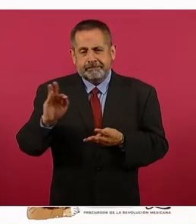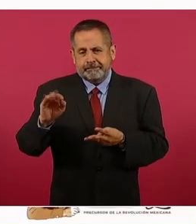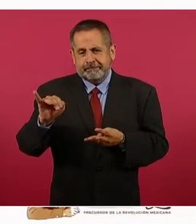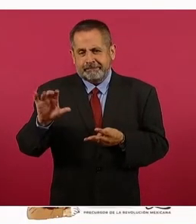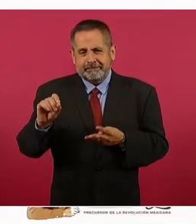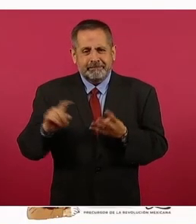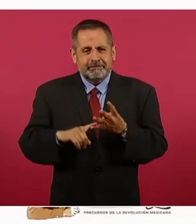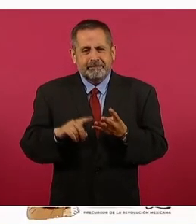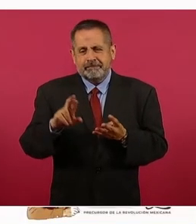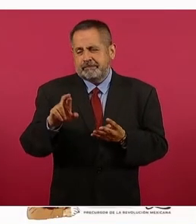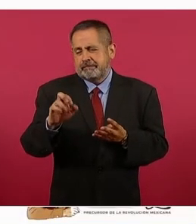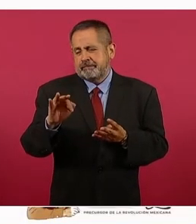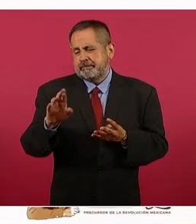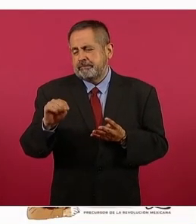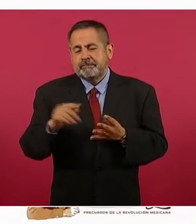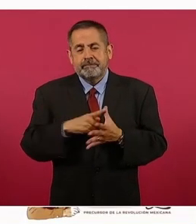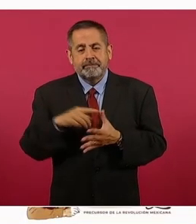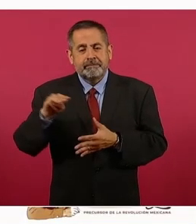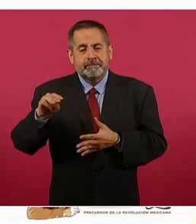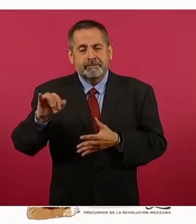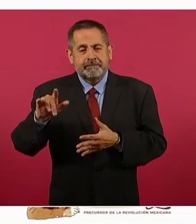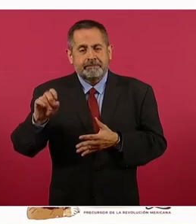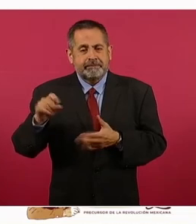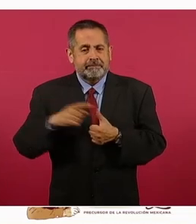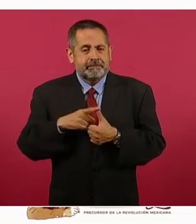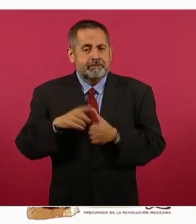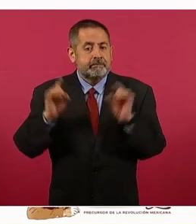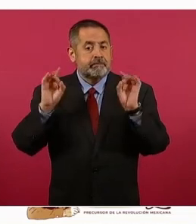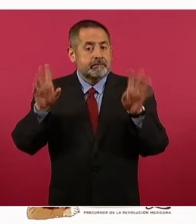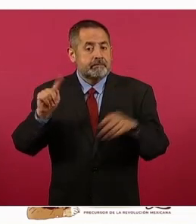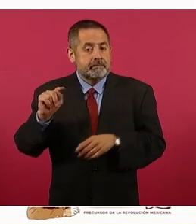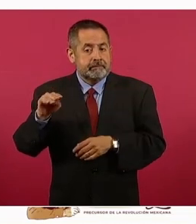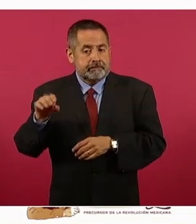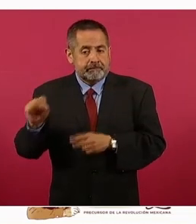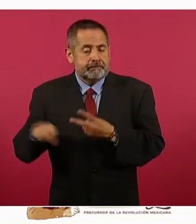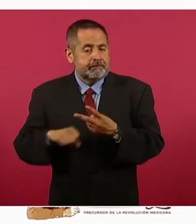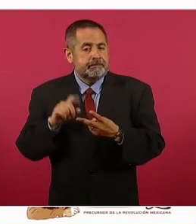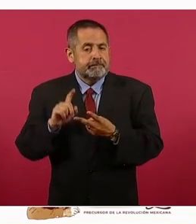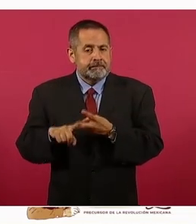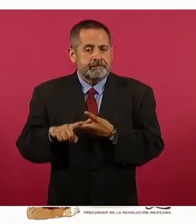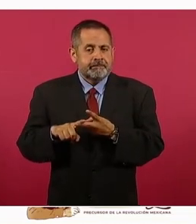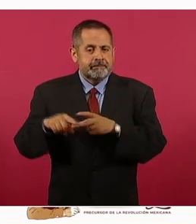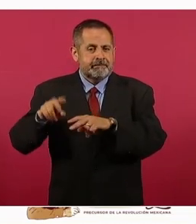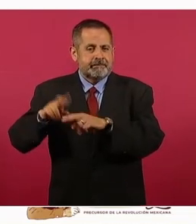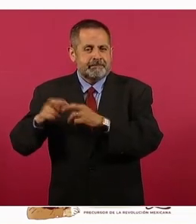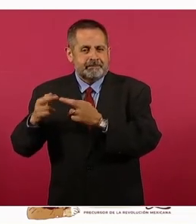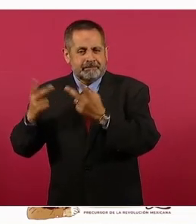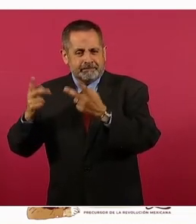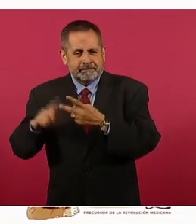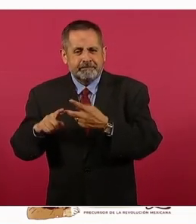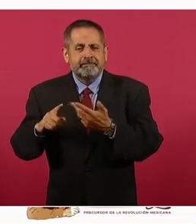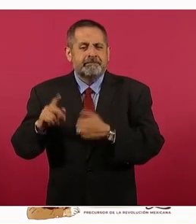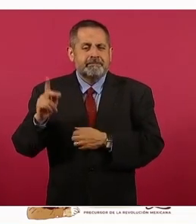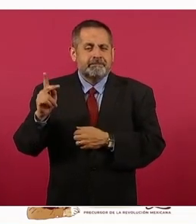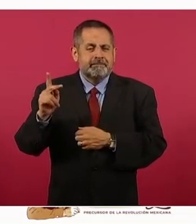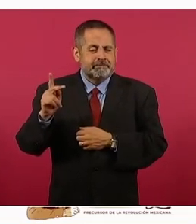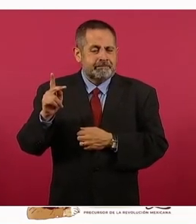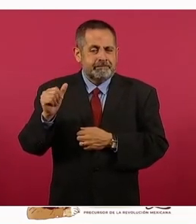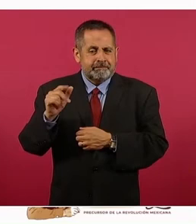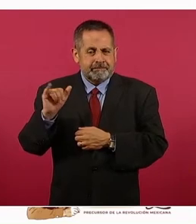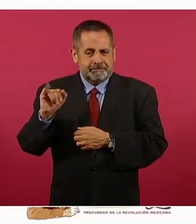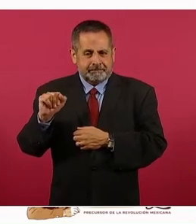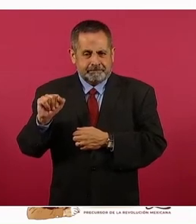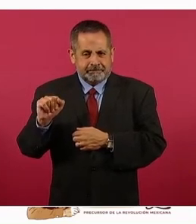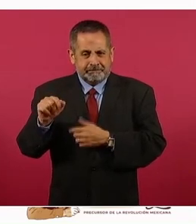Reforma, Milenio, El Ángeles Times, DW, La Silla Rota y El País. Medios de